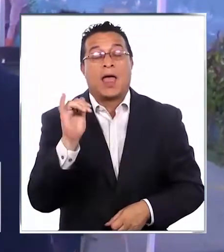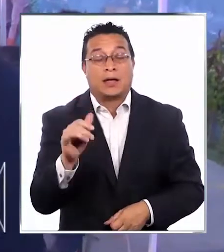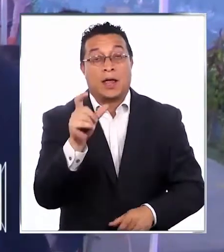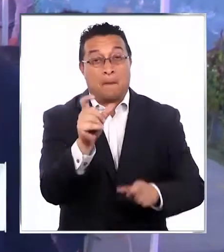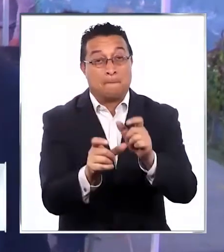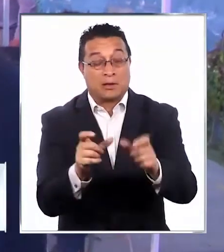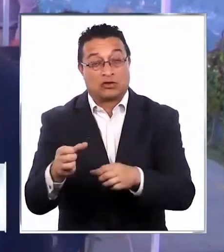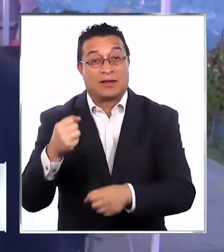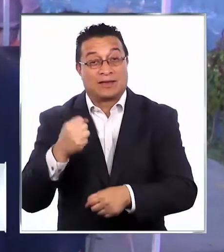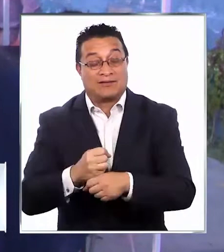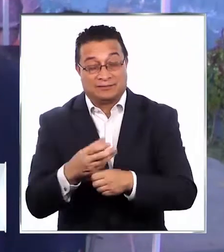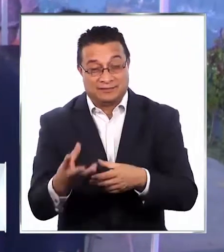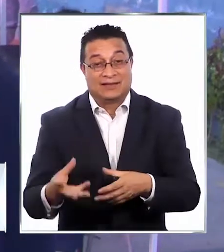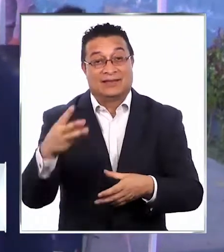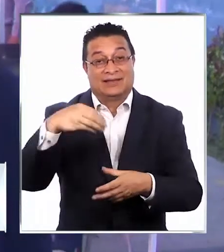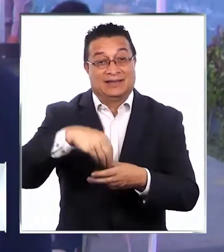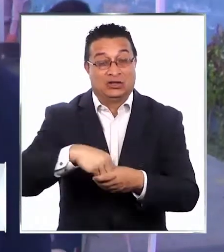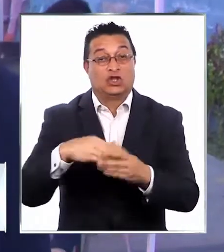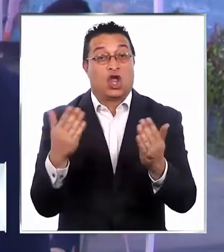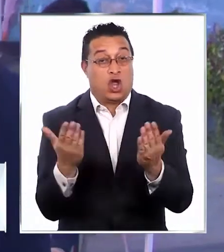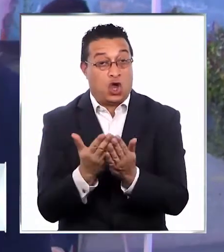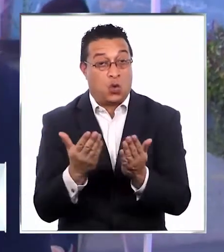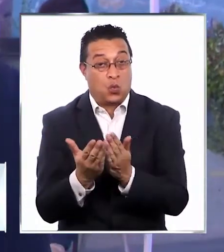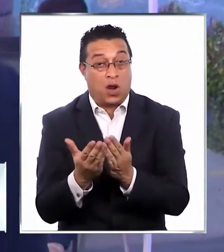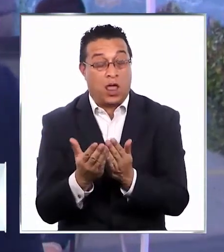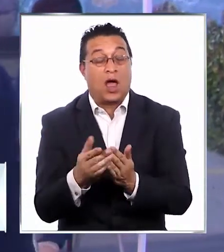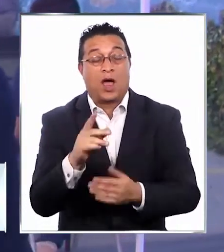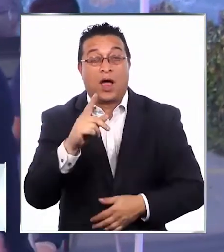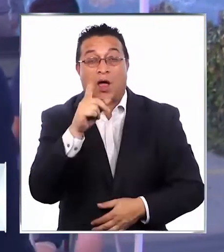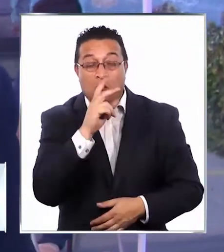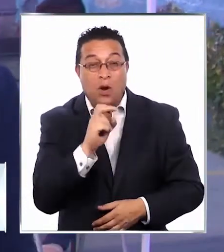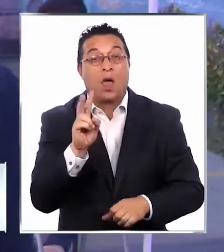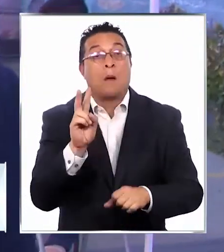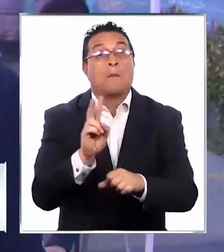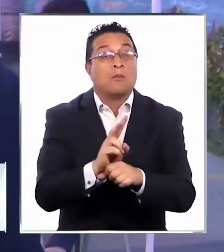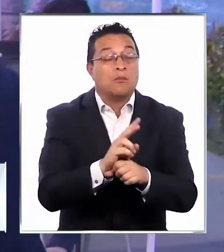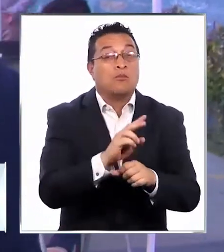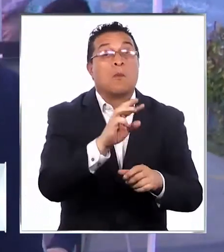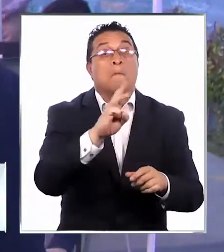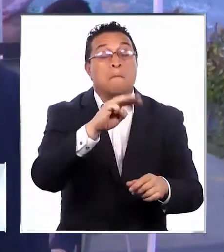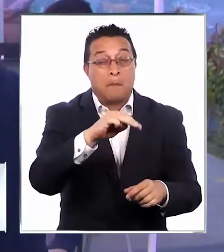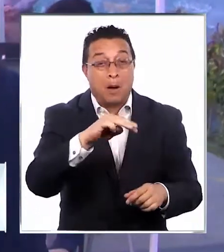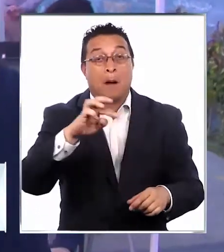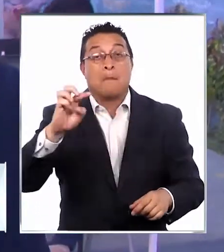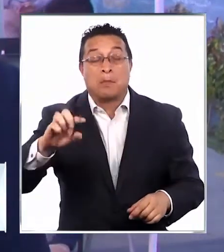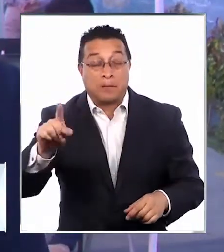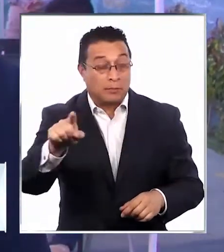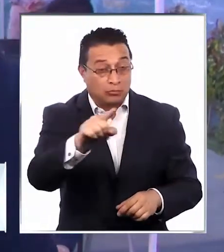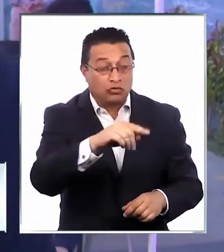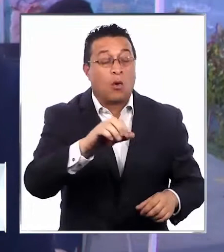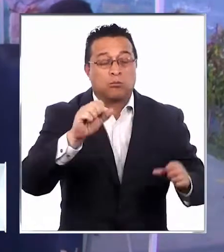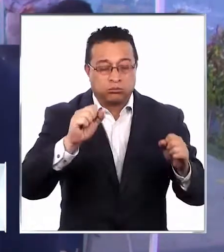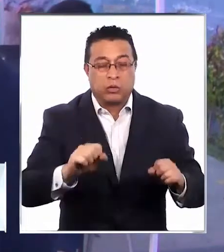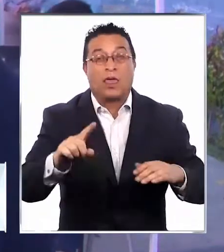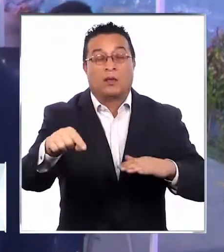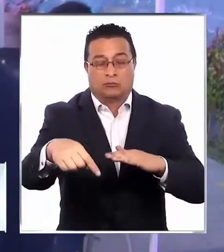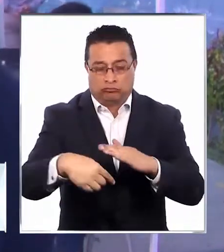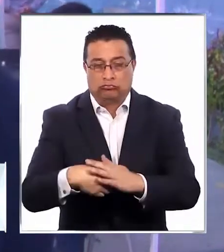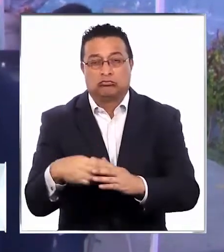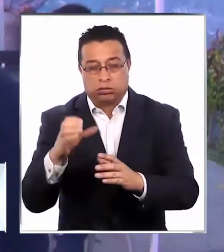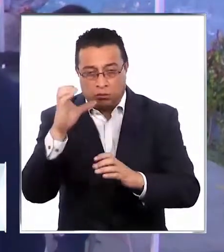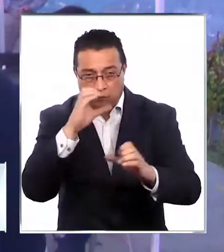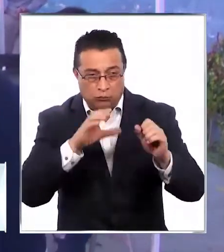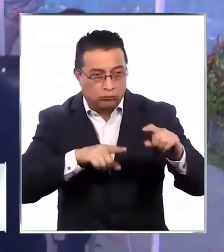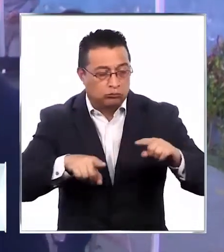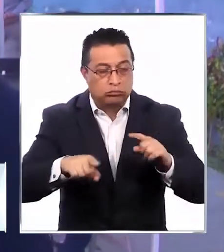las personas que trabajan dentro de los colegios, como los apoderados, las personas que viven acá en los sectores, puedan acceder